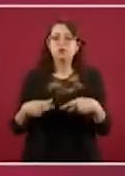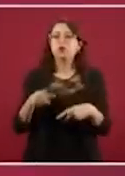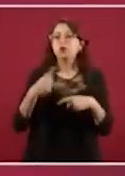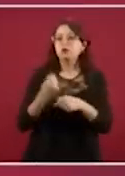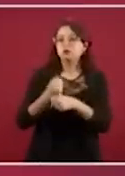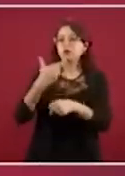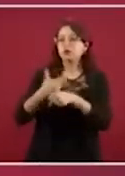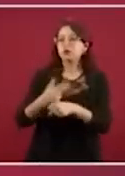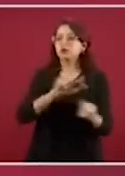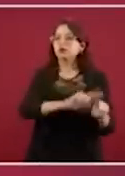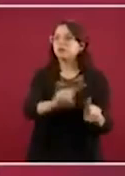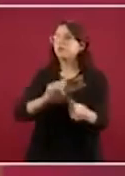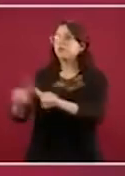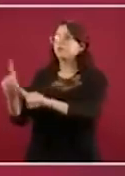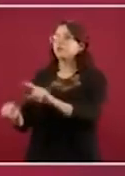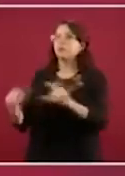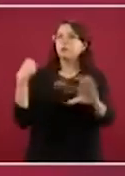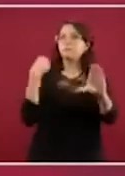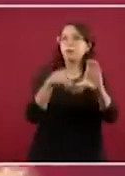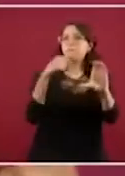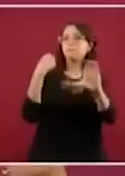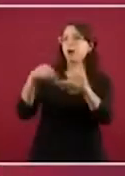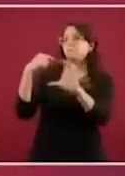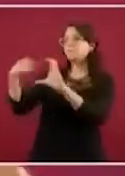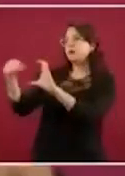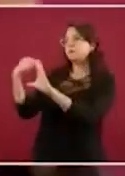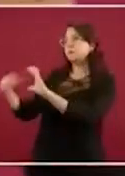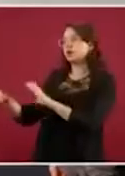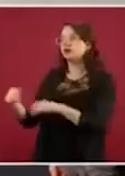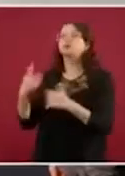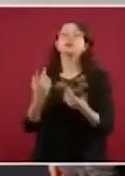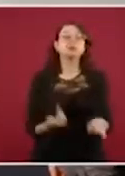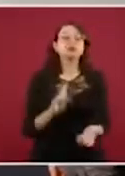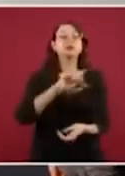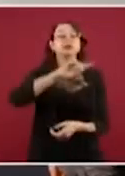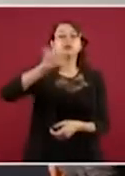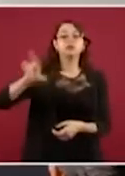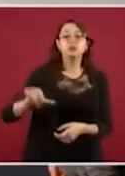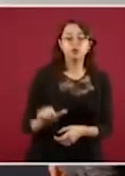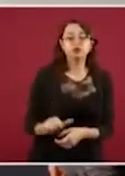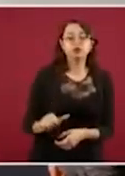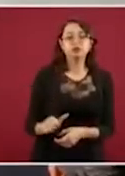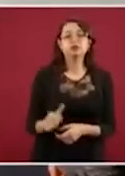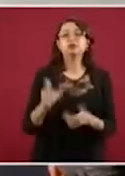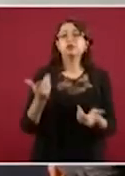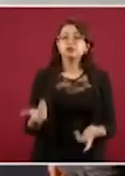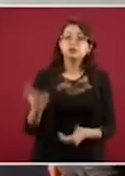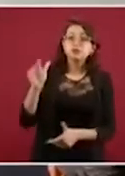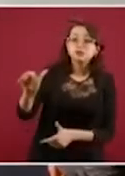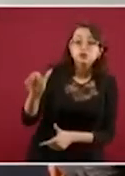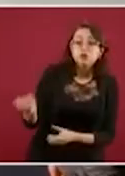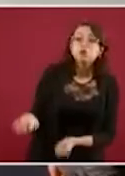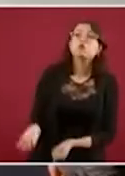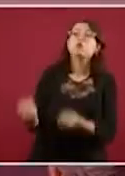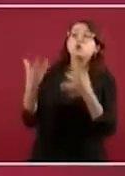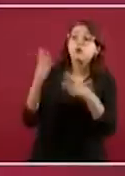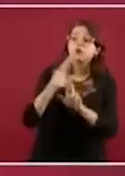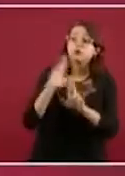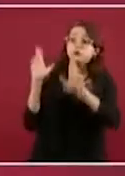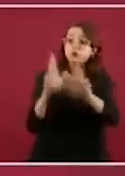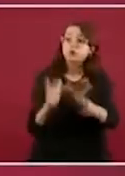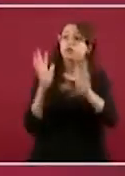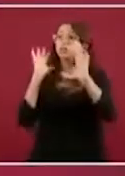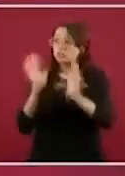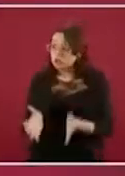a las diferentes áreas. Y en todas las áreas, y esa es otra tarea que tenemos, es buscamos, a ver, ya te envié tantos, ¿cómo vas?, contéstale al